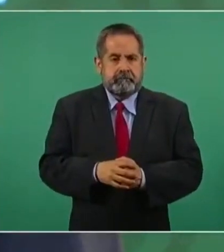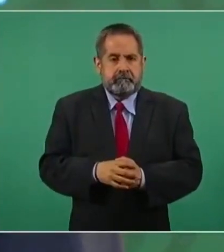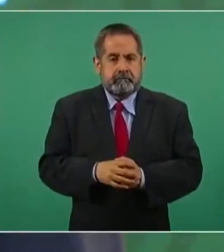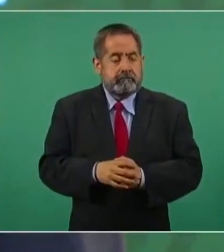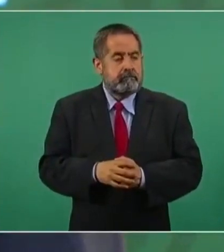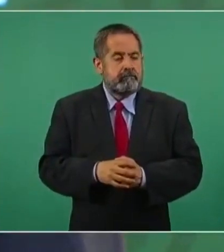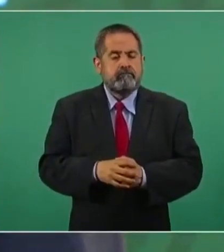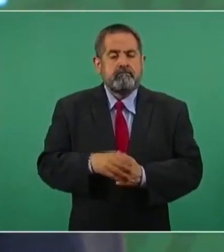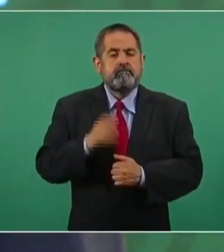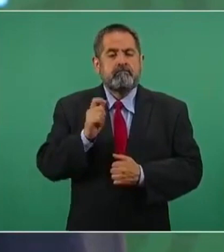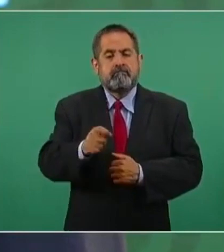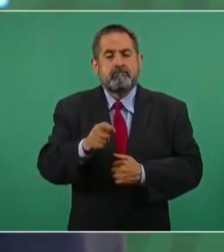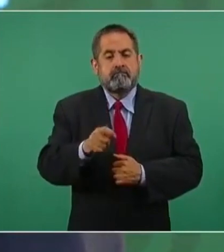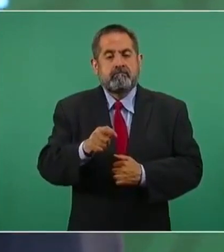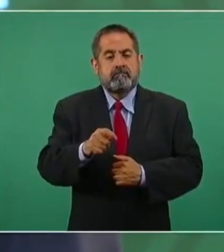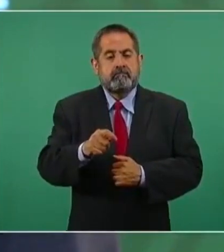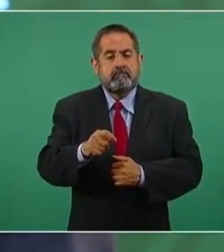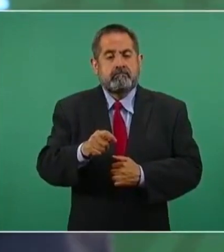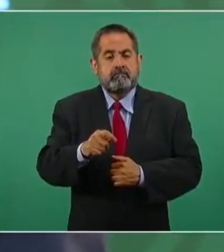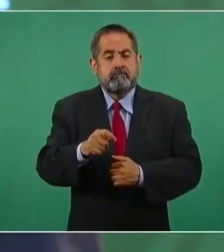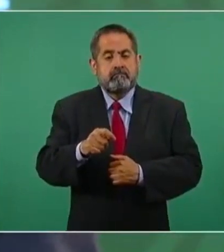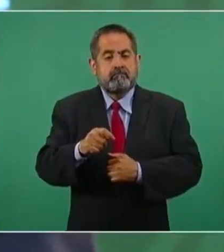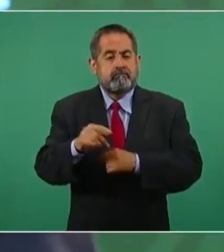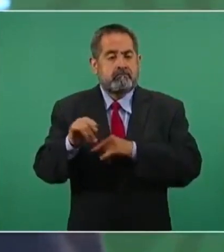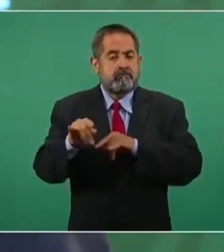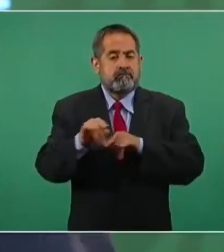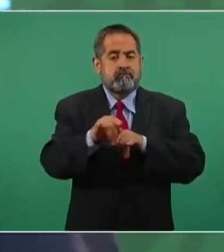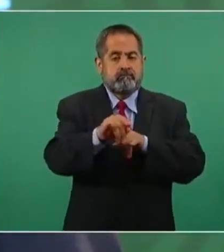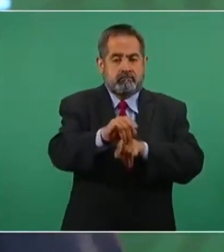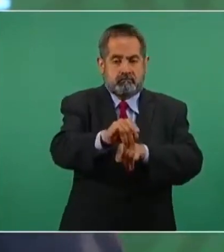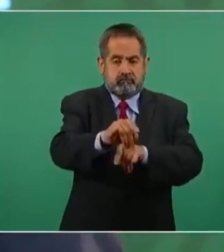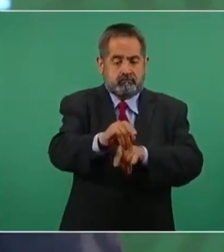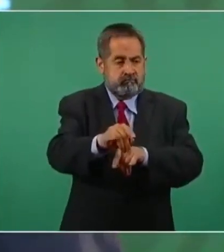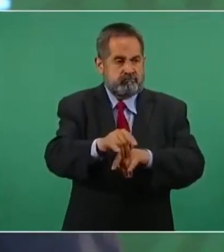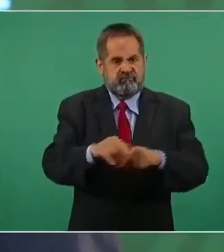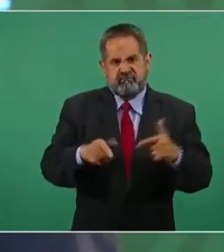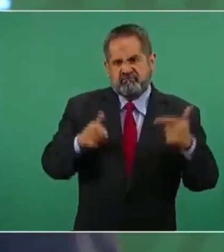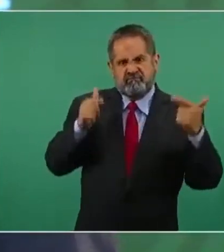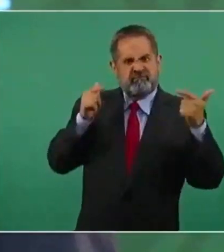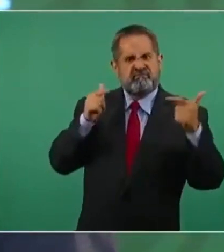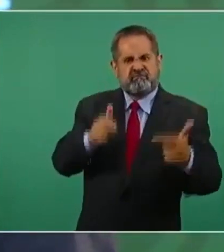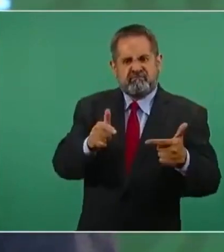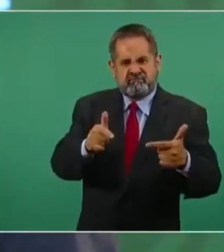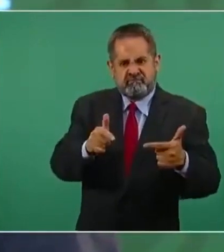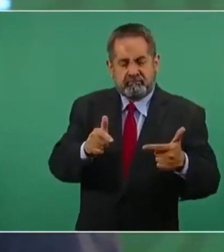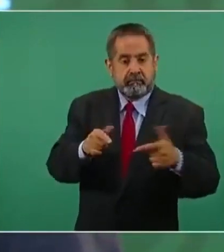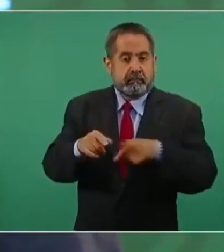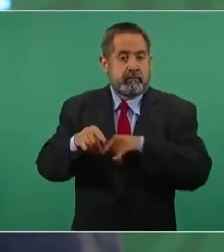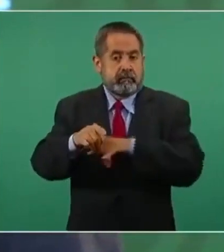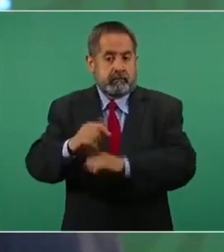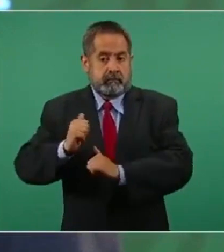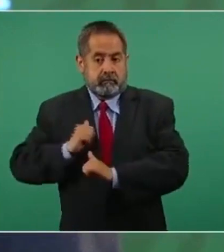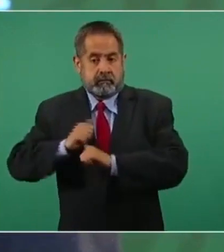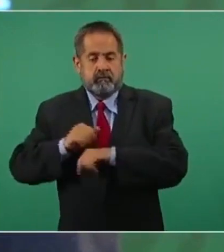emboscaron a un grupo de soldados